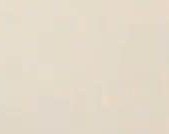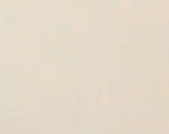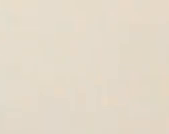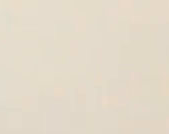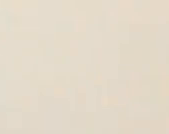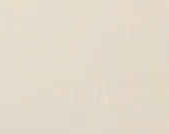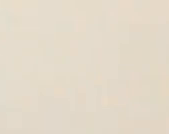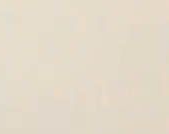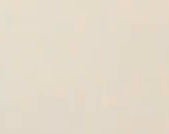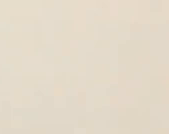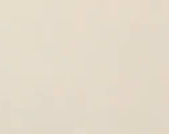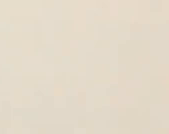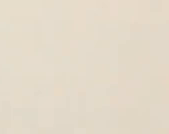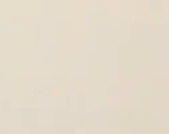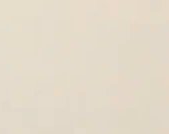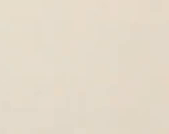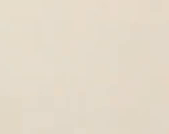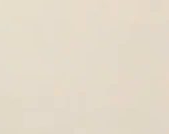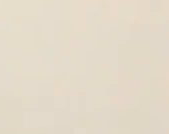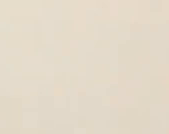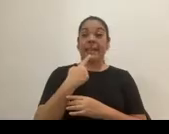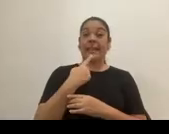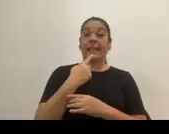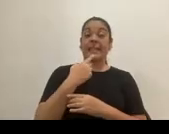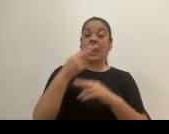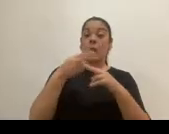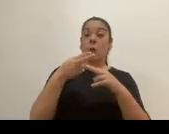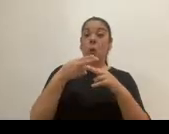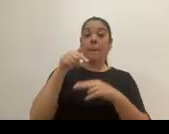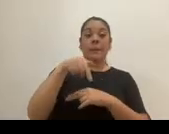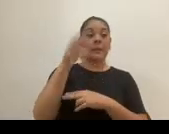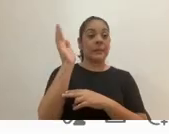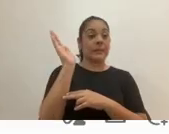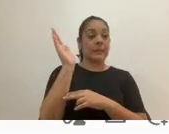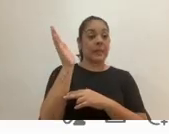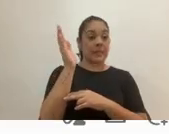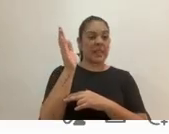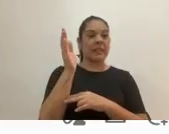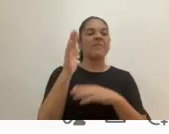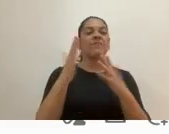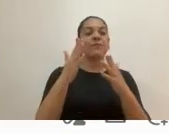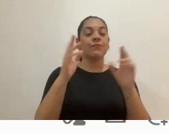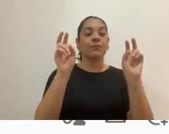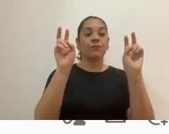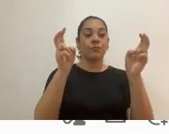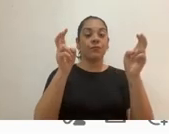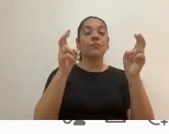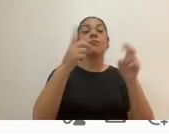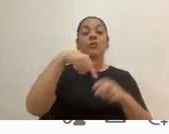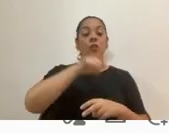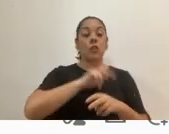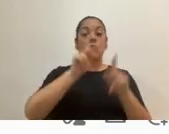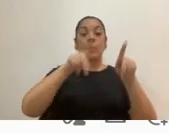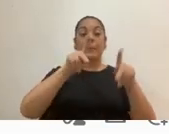Ahorita Iván nos adelantaba el nombre de la charla del día de hoy. Se llama Seamos Agentes de Cambio Frente a la